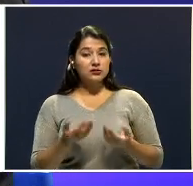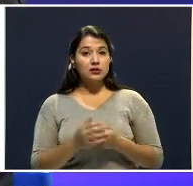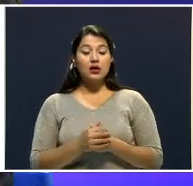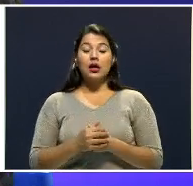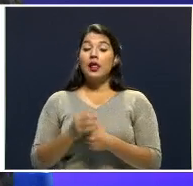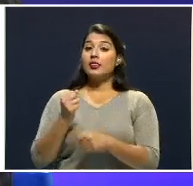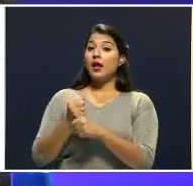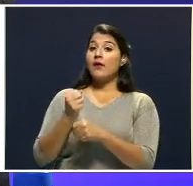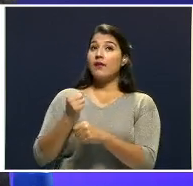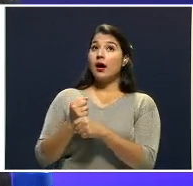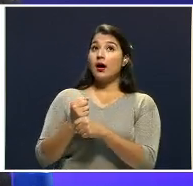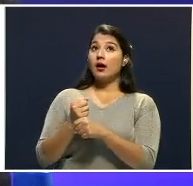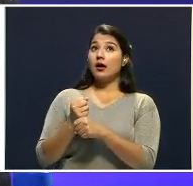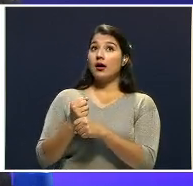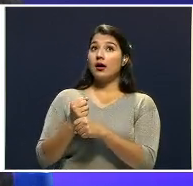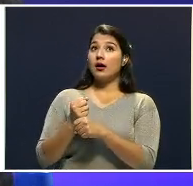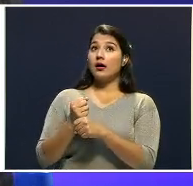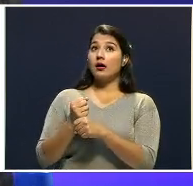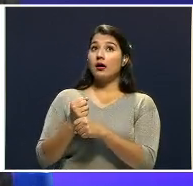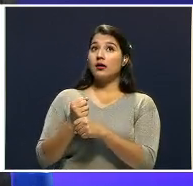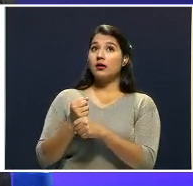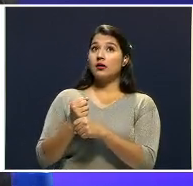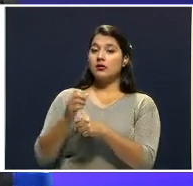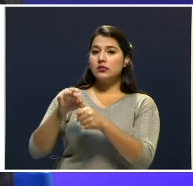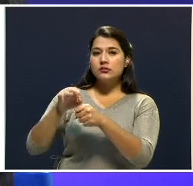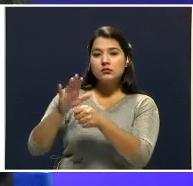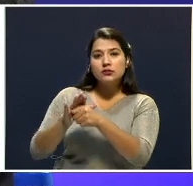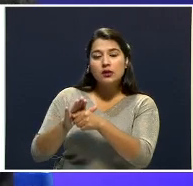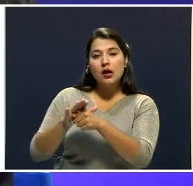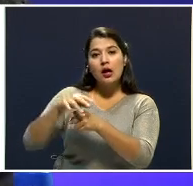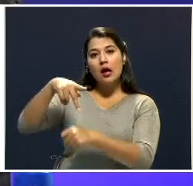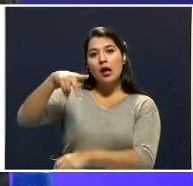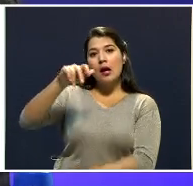a cultivar palmito.